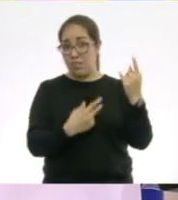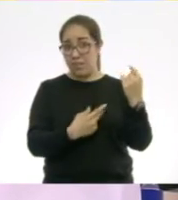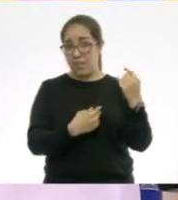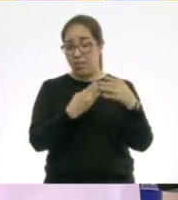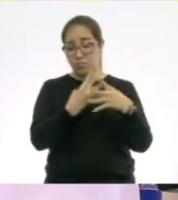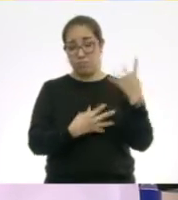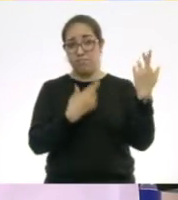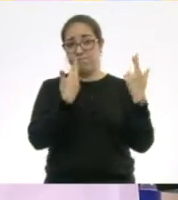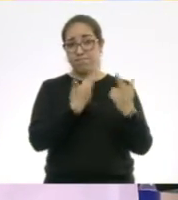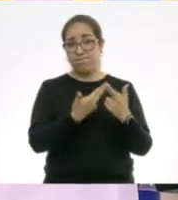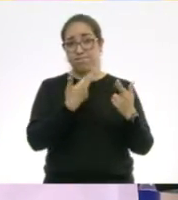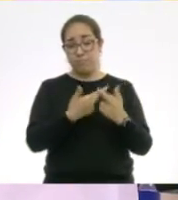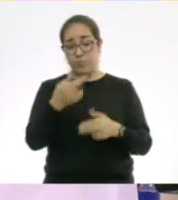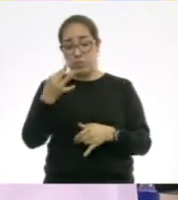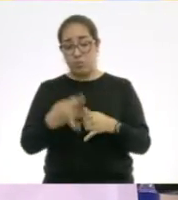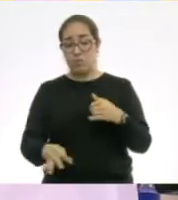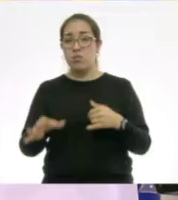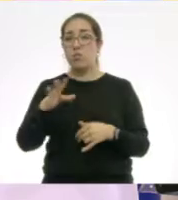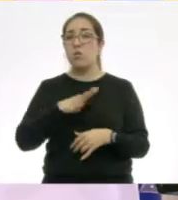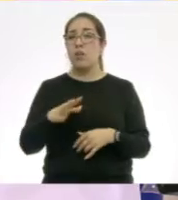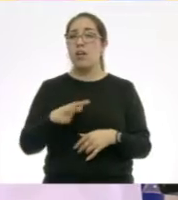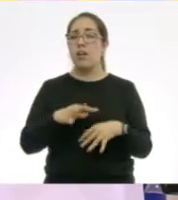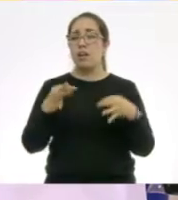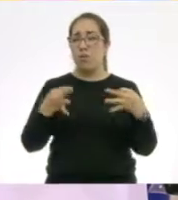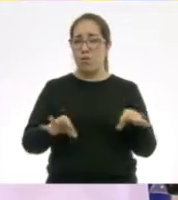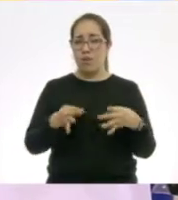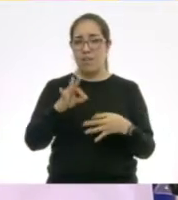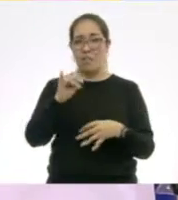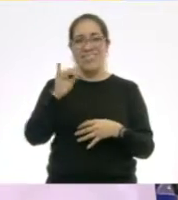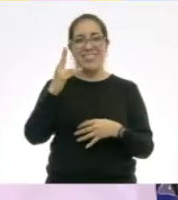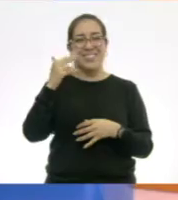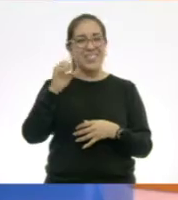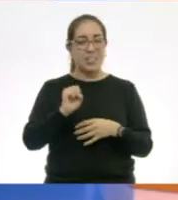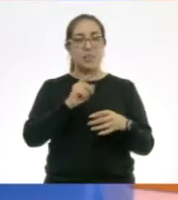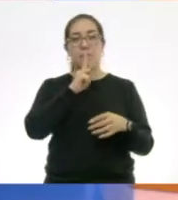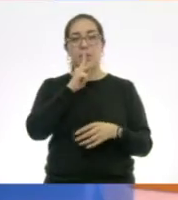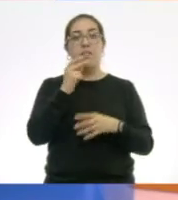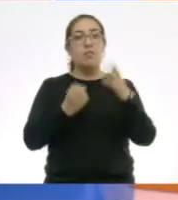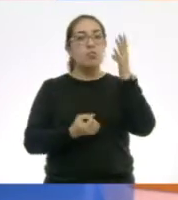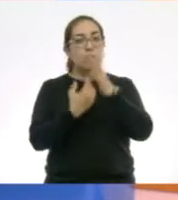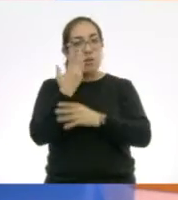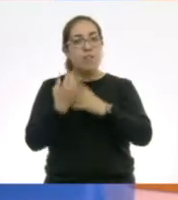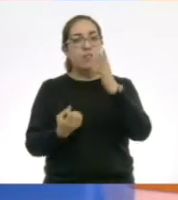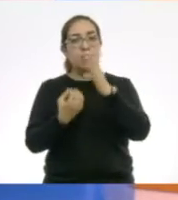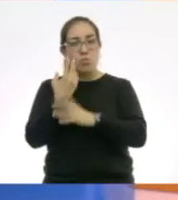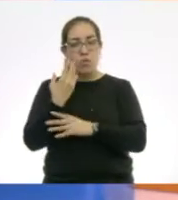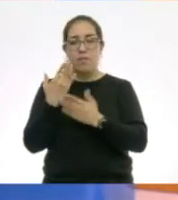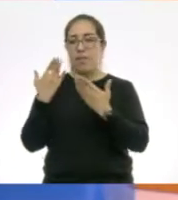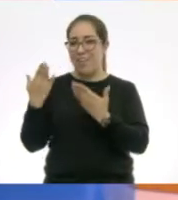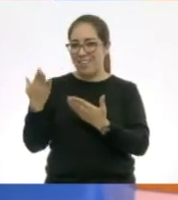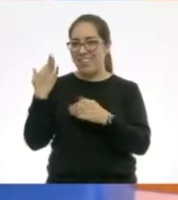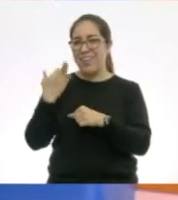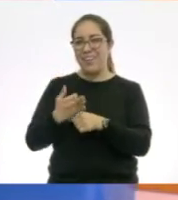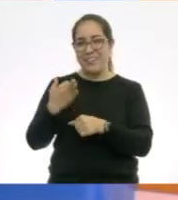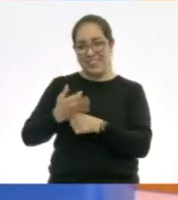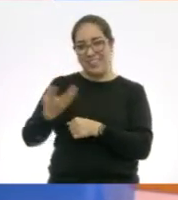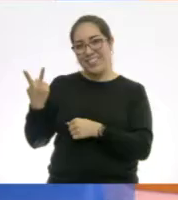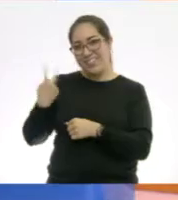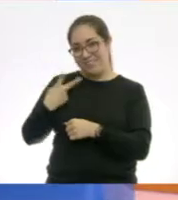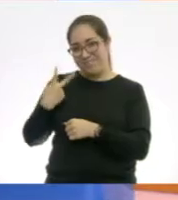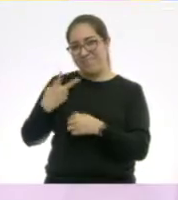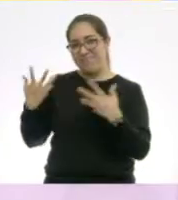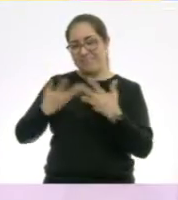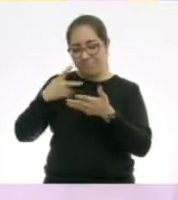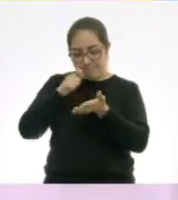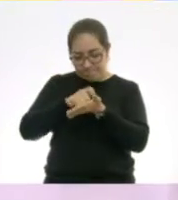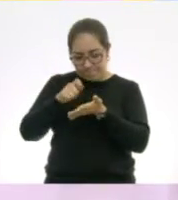decíamos. Y por último, elaborar fichas de palabras nuevas. O sea, que es lo que estamos haciendo ahorita,